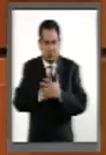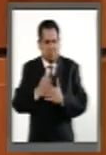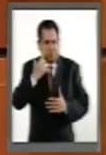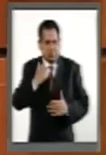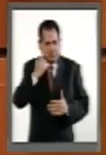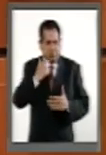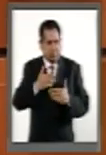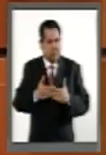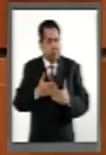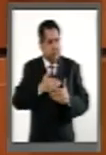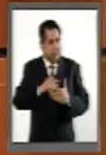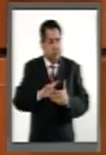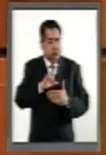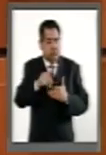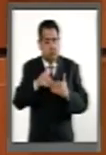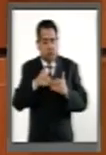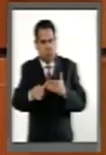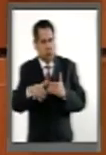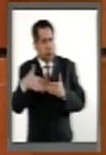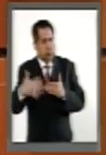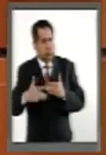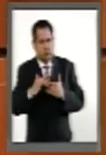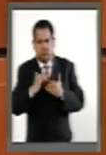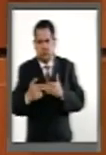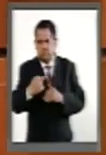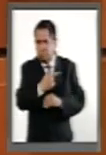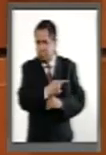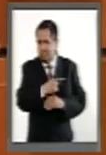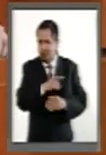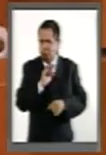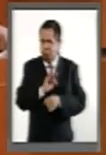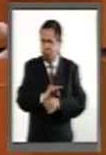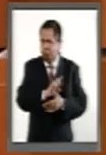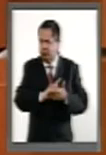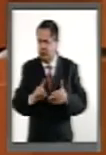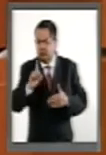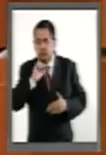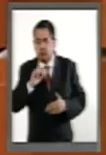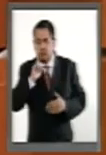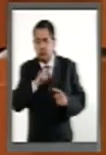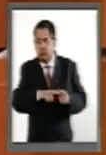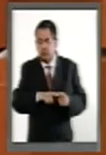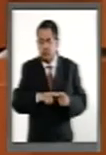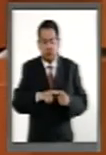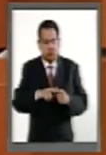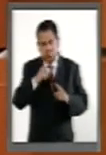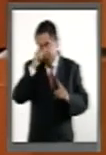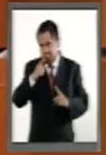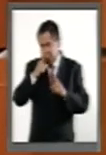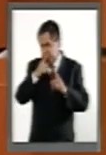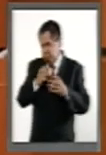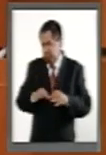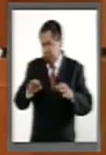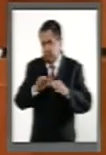después en el fortalecimiento de los derechos de las mujeres, que es nuestra principal meta.